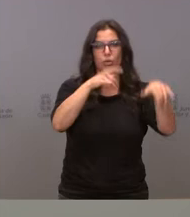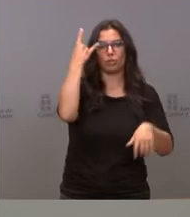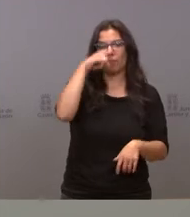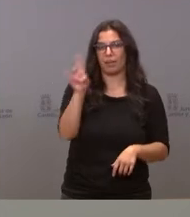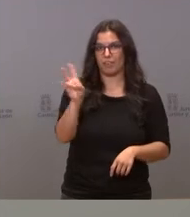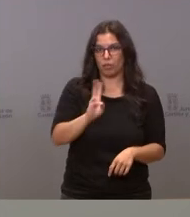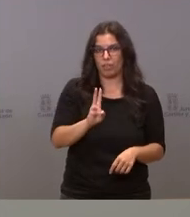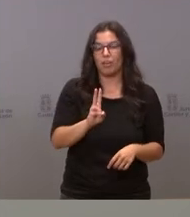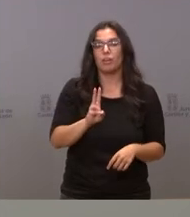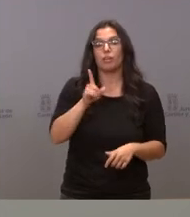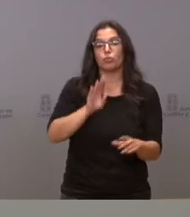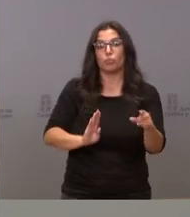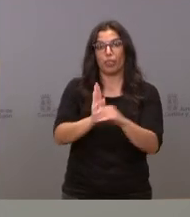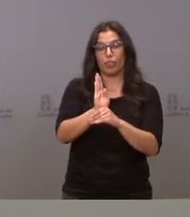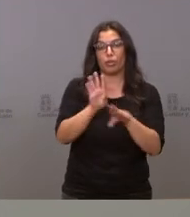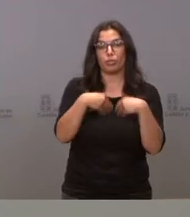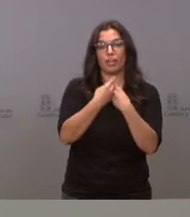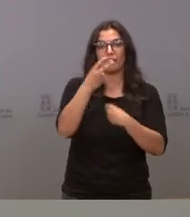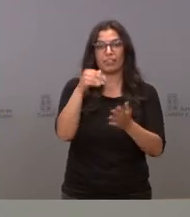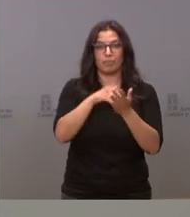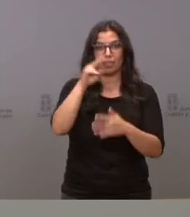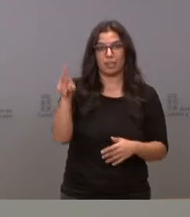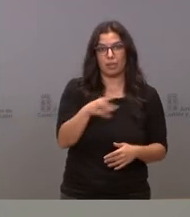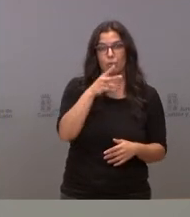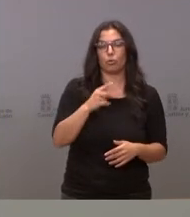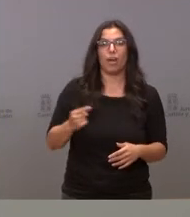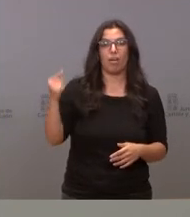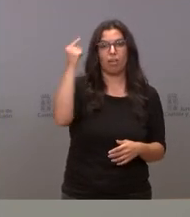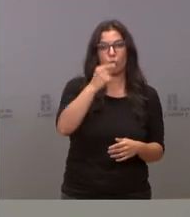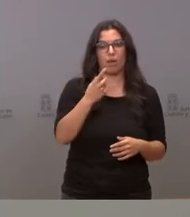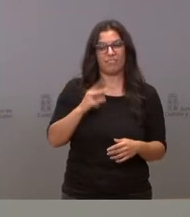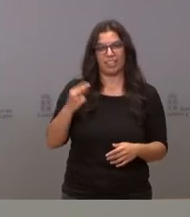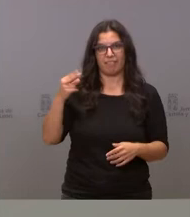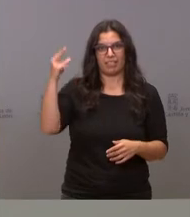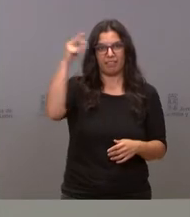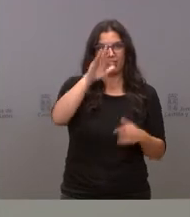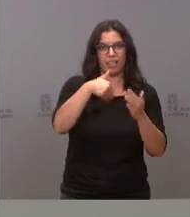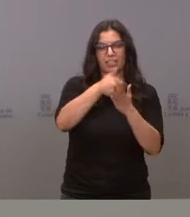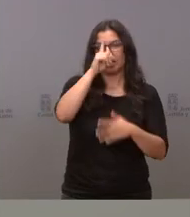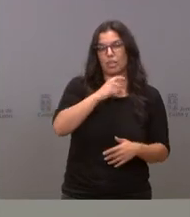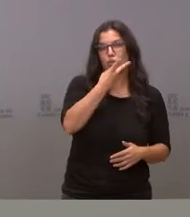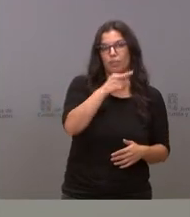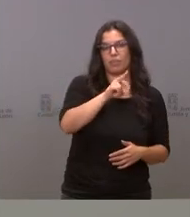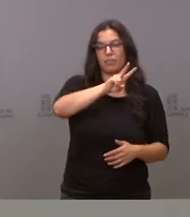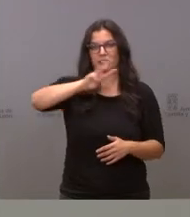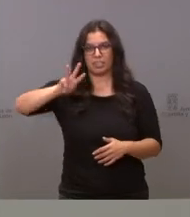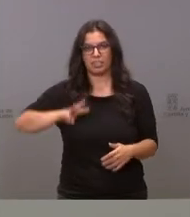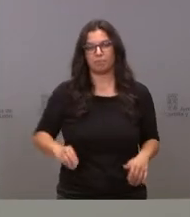Valladolid, una subvención de 20.000 euros a cada una de las universidades hasta el año 2023.